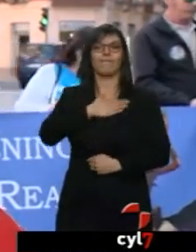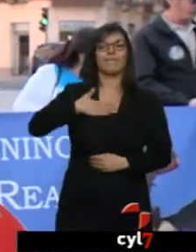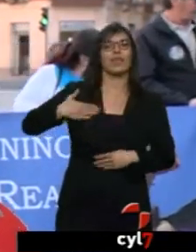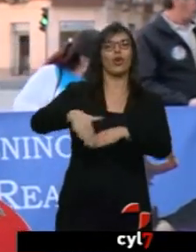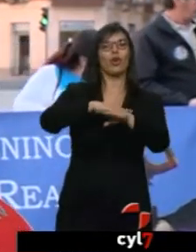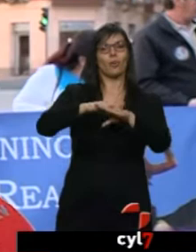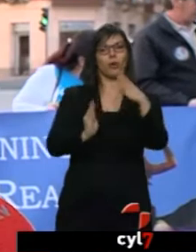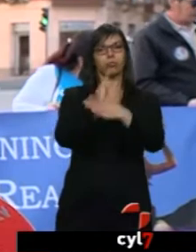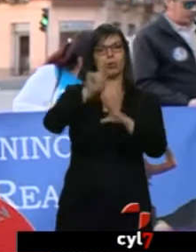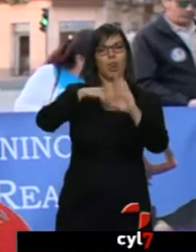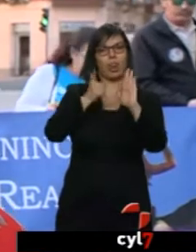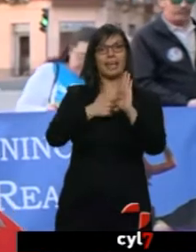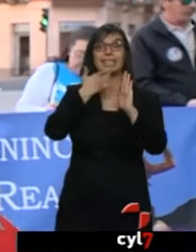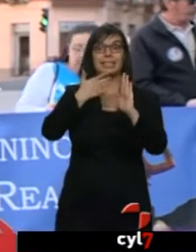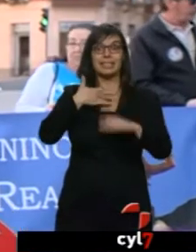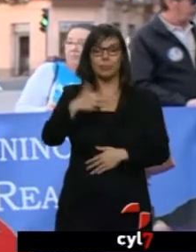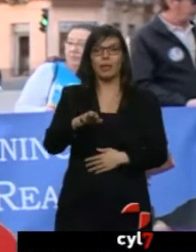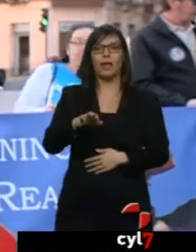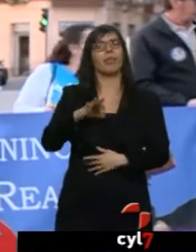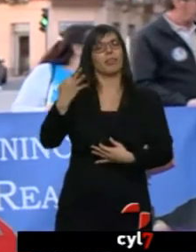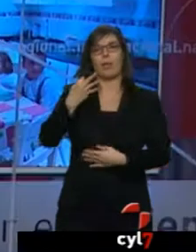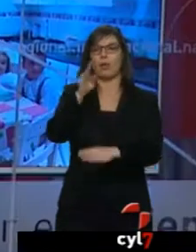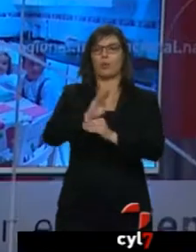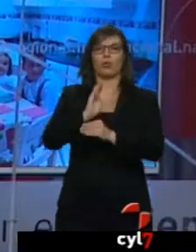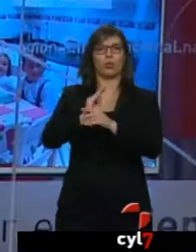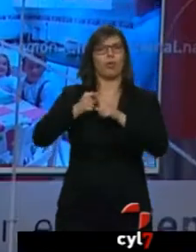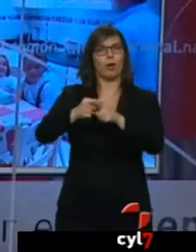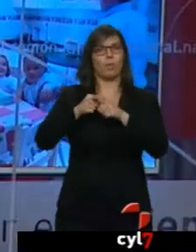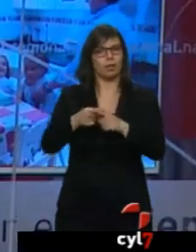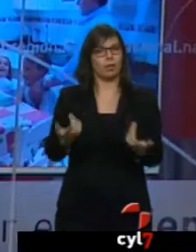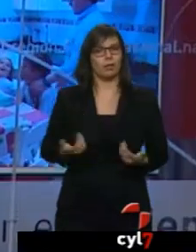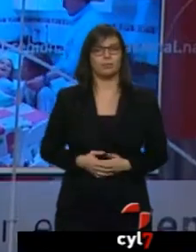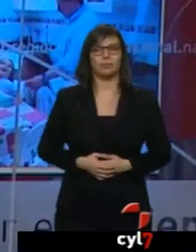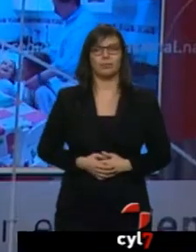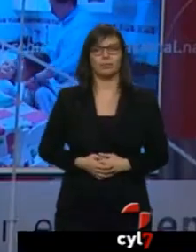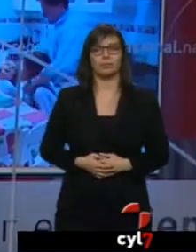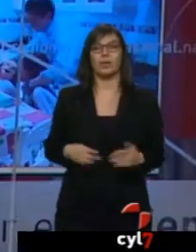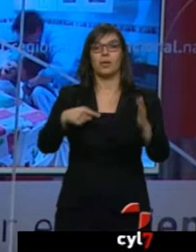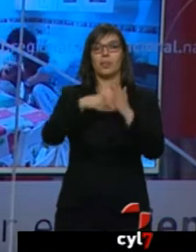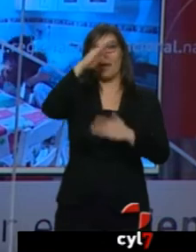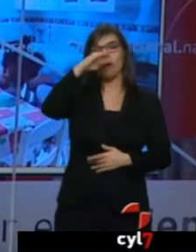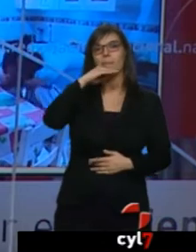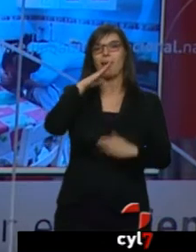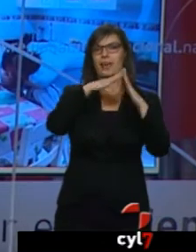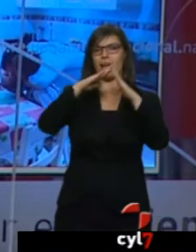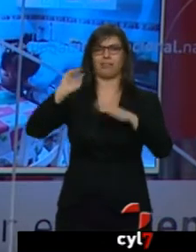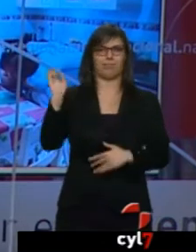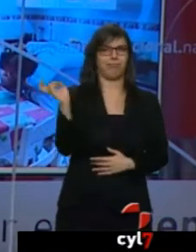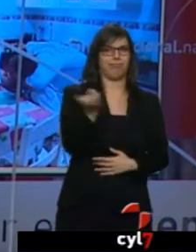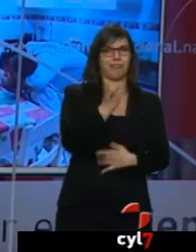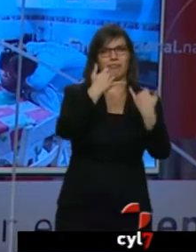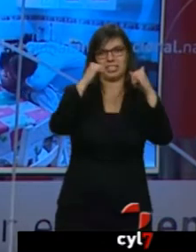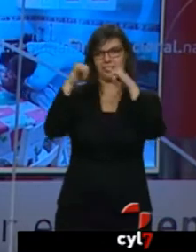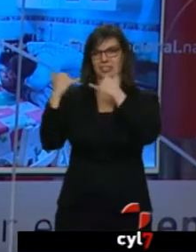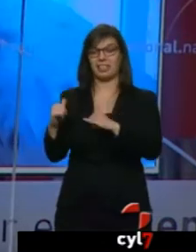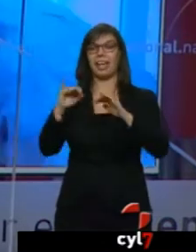siempre y cuando se pueda, de custodia compartida. El Día del Padre se celebra en muchas casas y es especial en aquellas donde